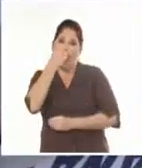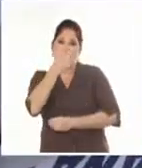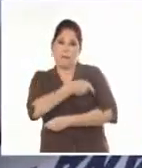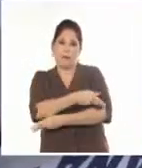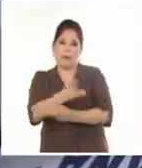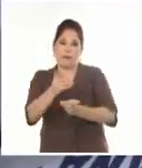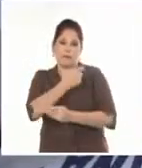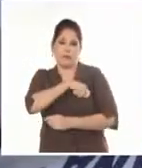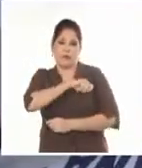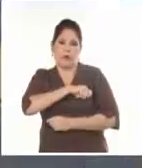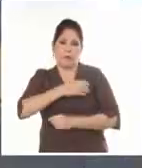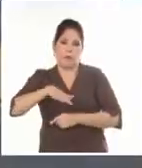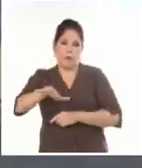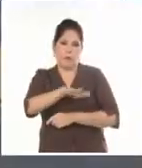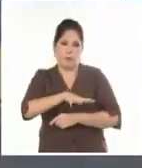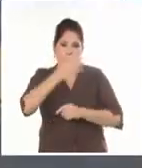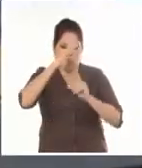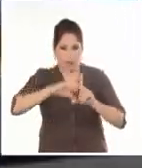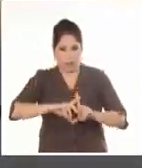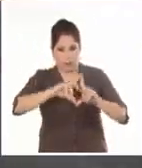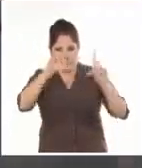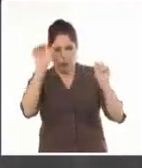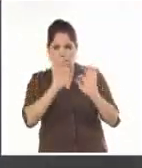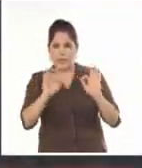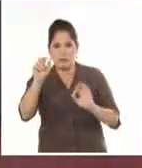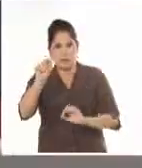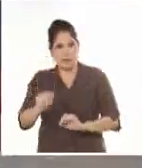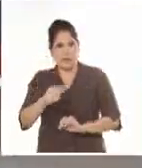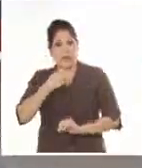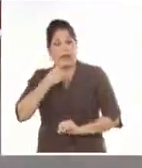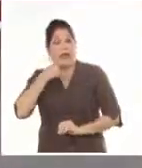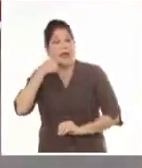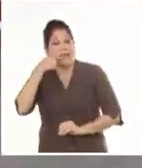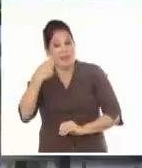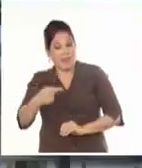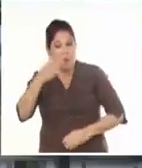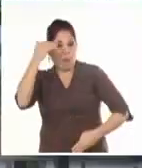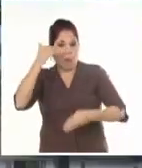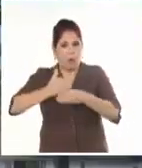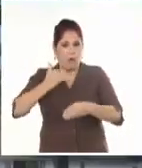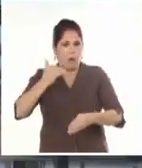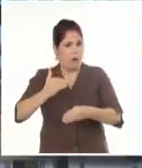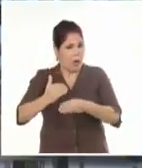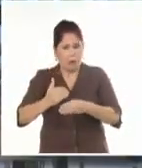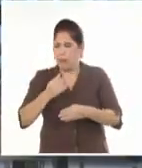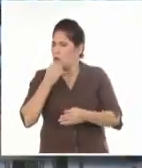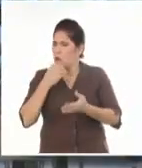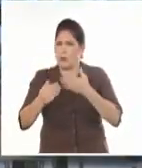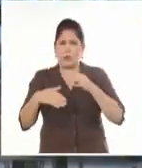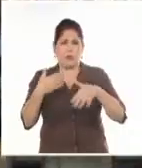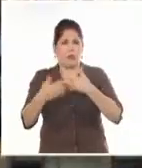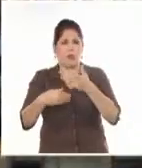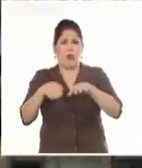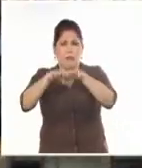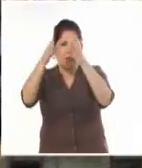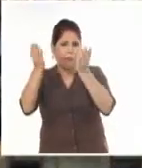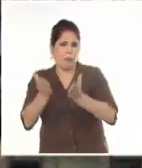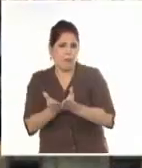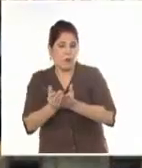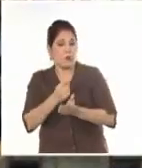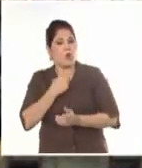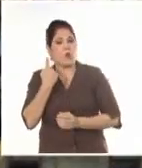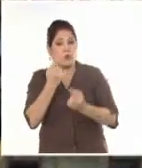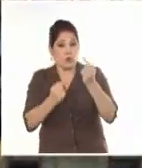canasta familiar normada. Especialistas señalan que, pese al bloqueo y a las crisis globales, está